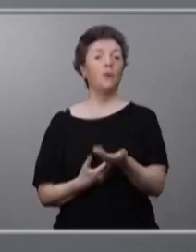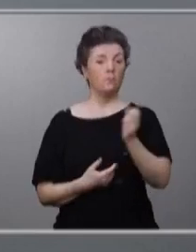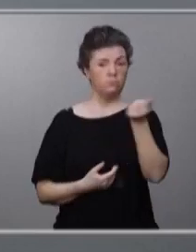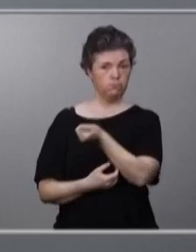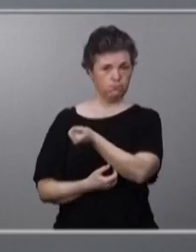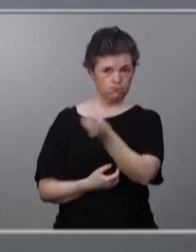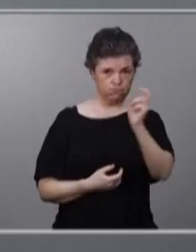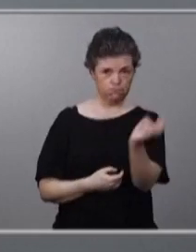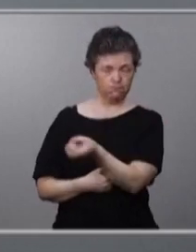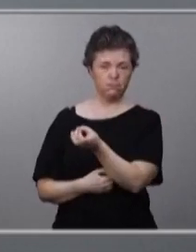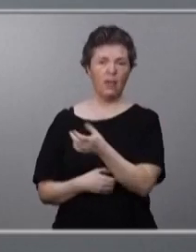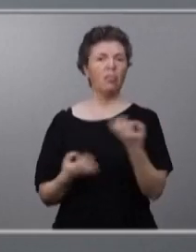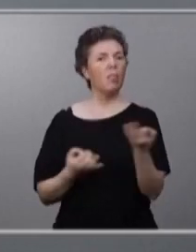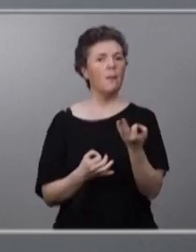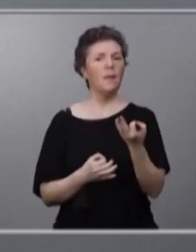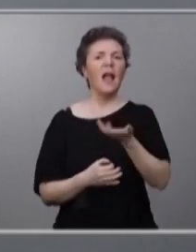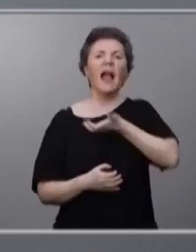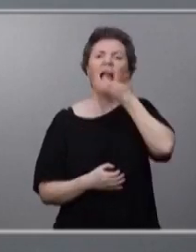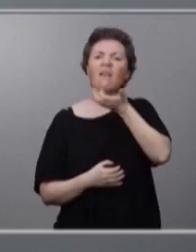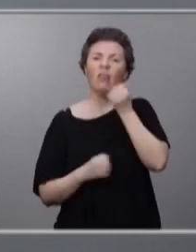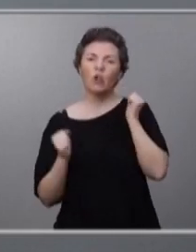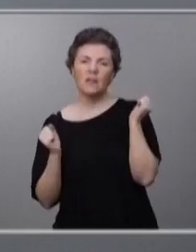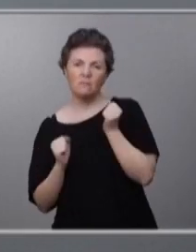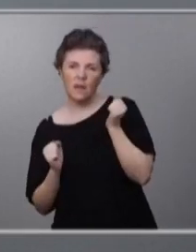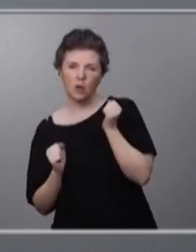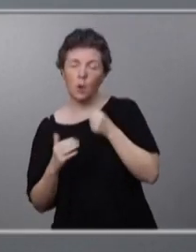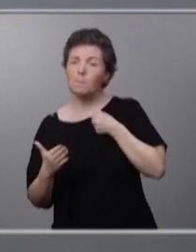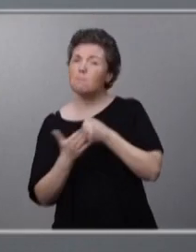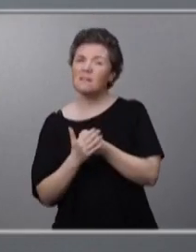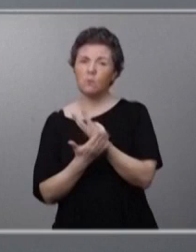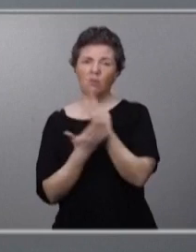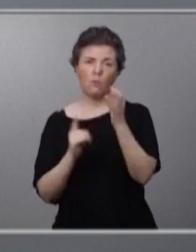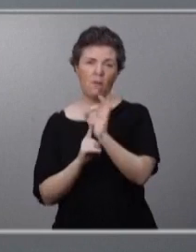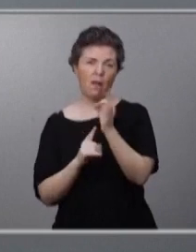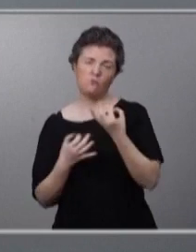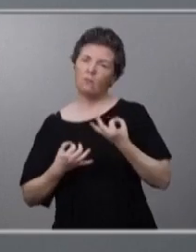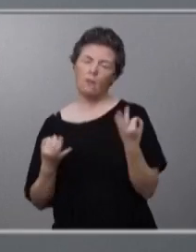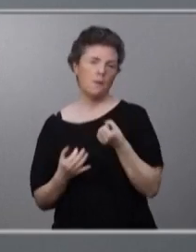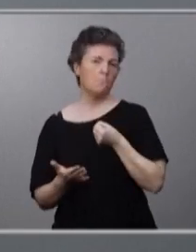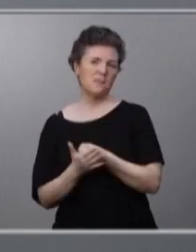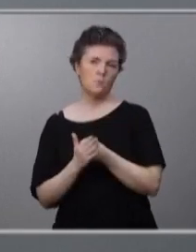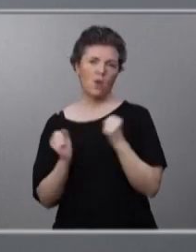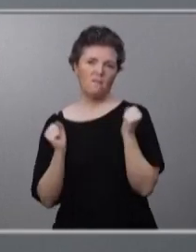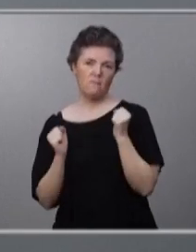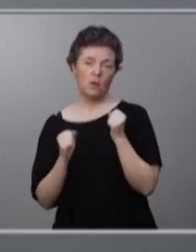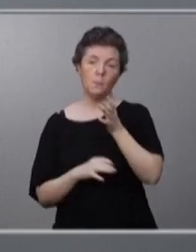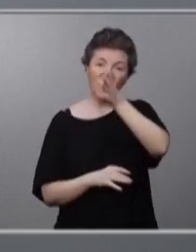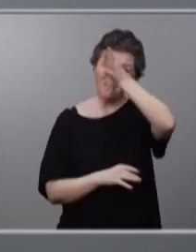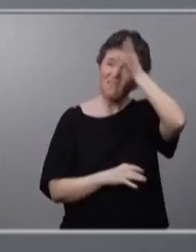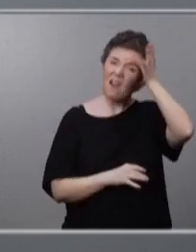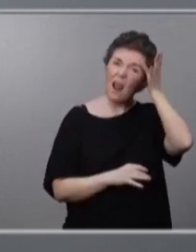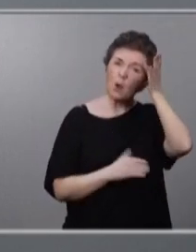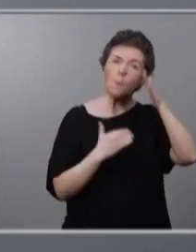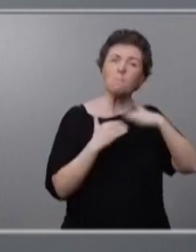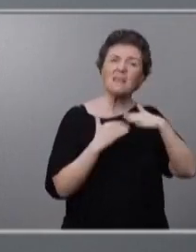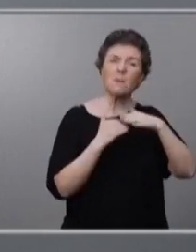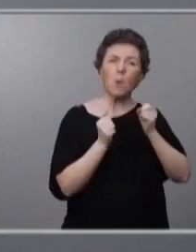Se deberá mantener la calefacción en invierno como máximo a 19 grados centígrados, en verano como mínimo a